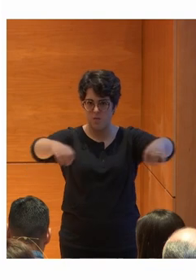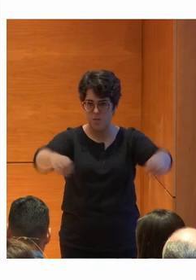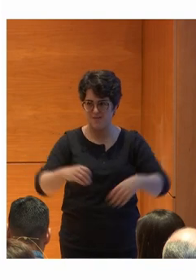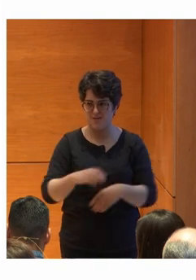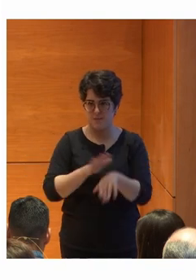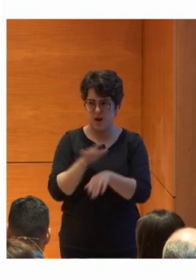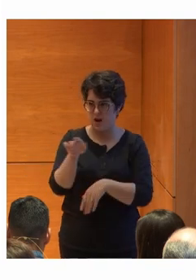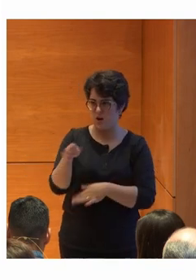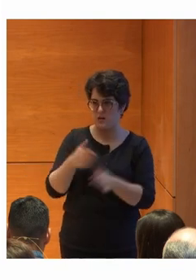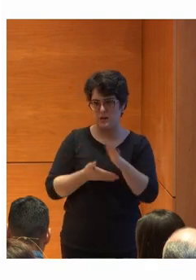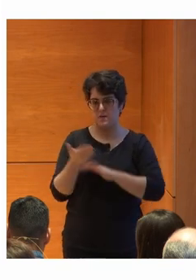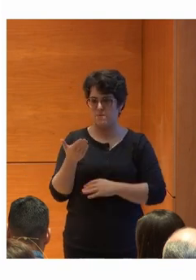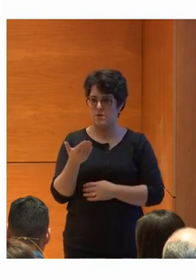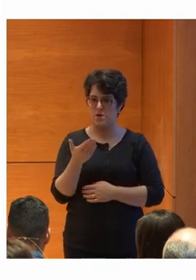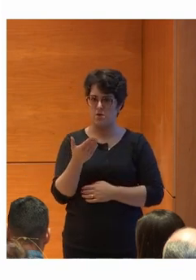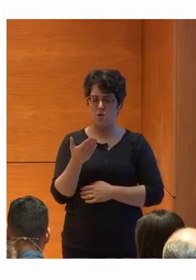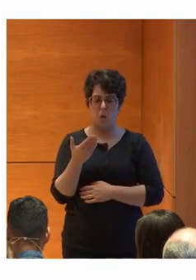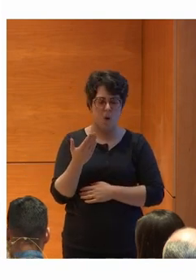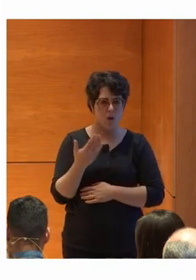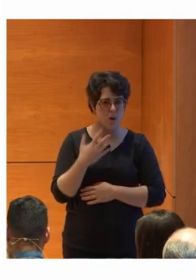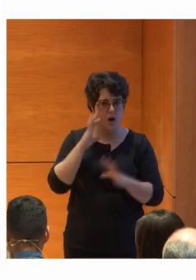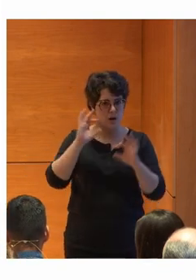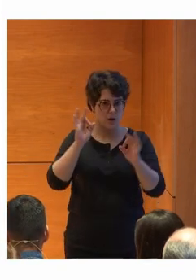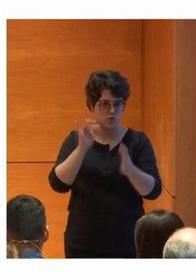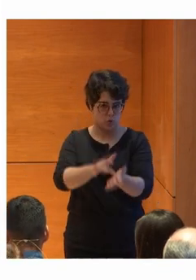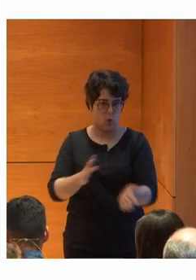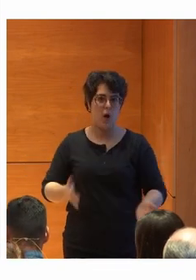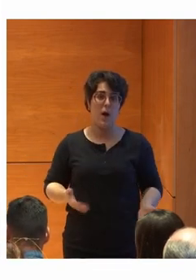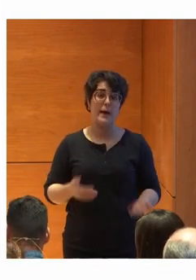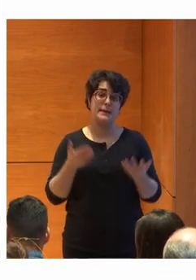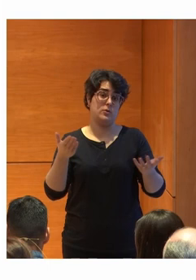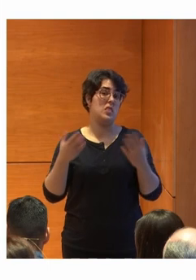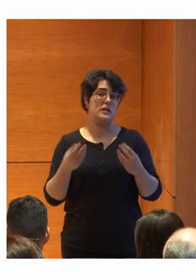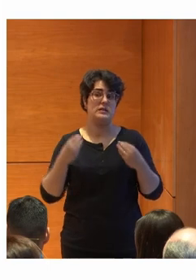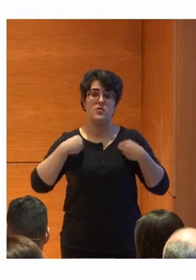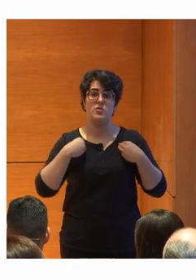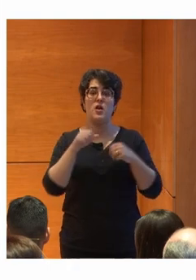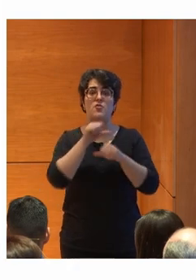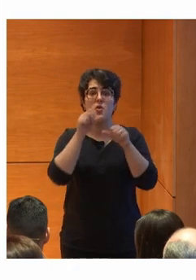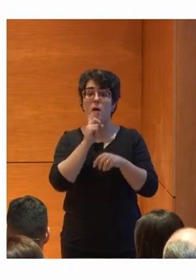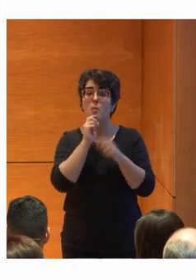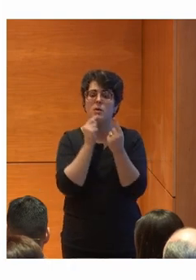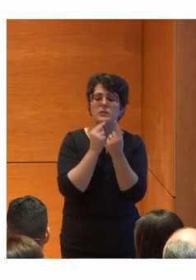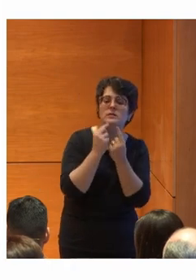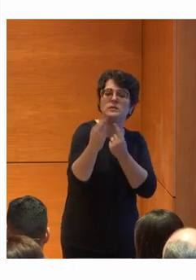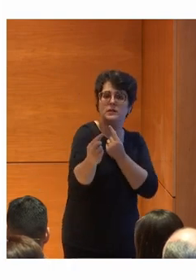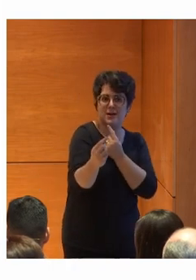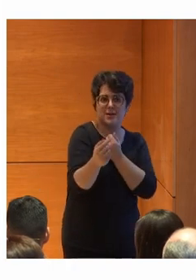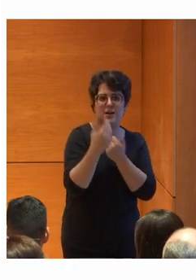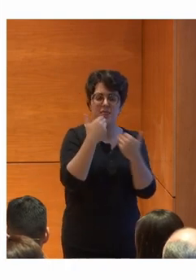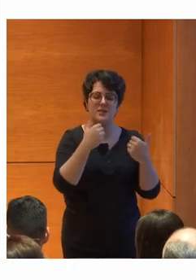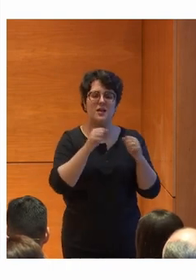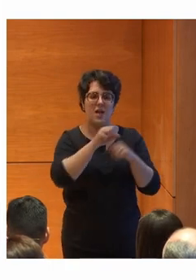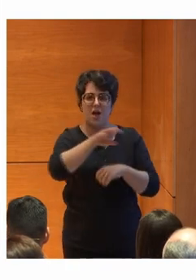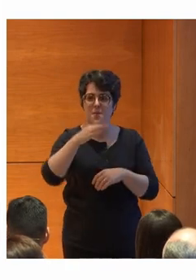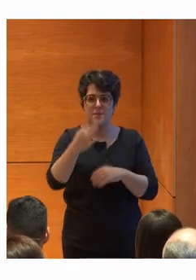era un foco de riesgo Entonces lo tenía que disfrutar en la distancia Gracias a esta aplicación y